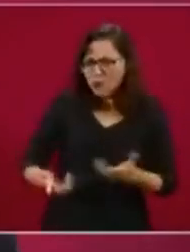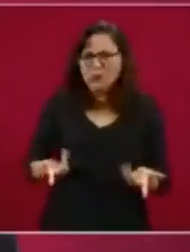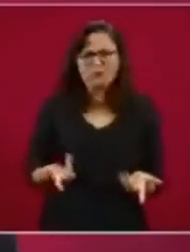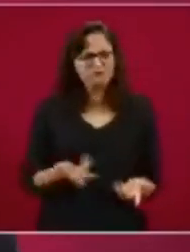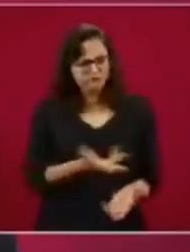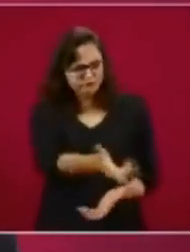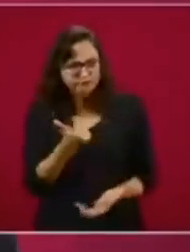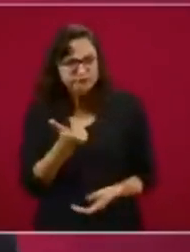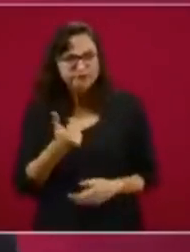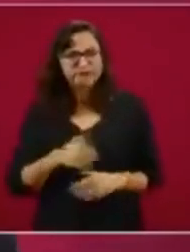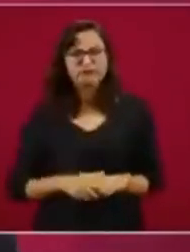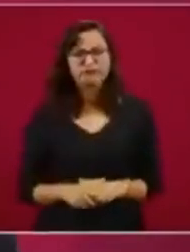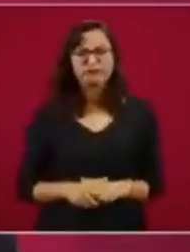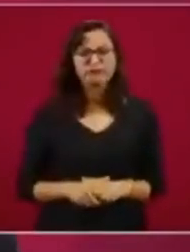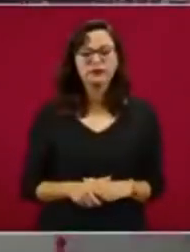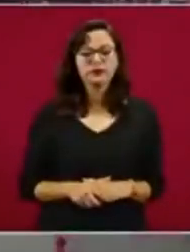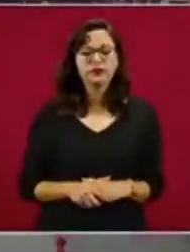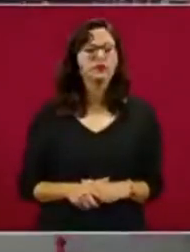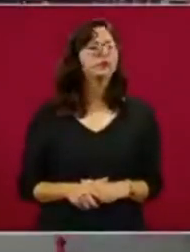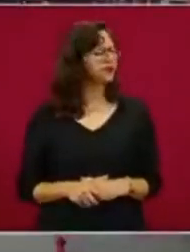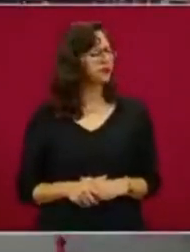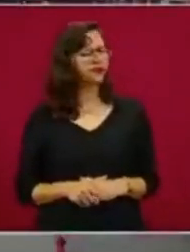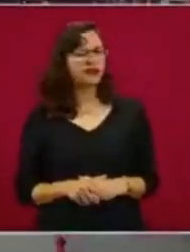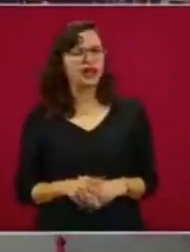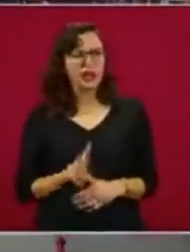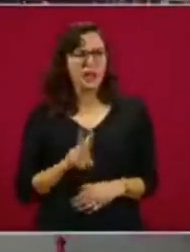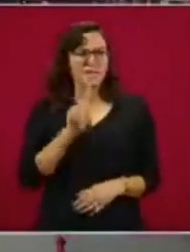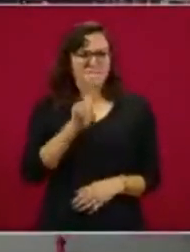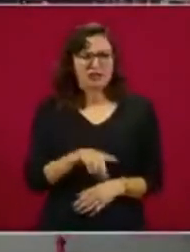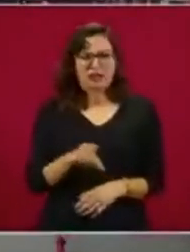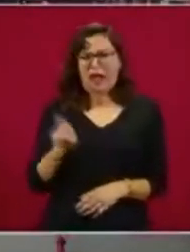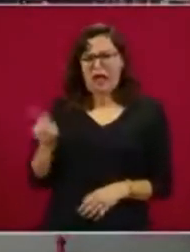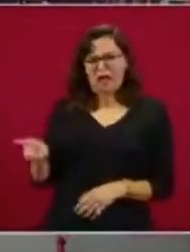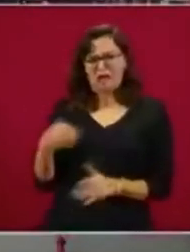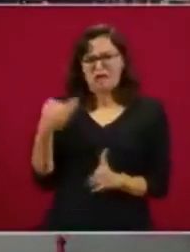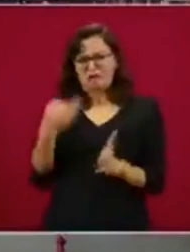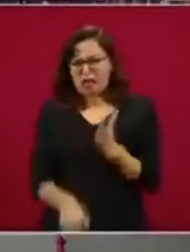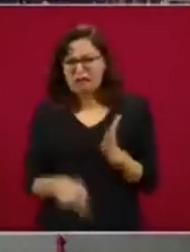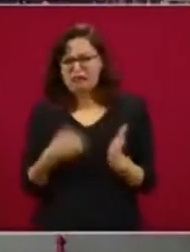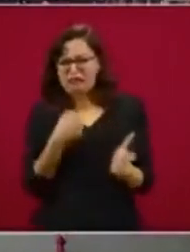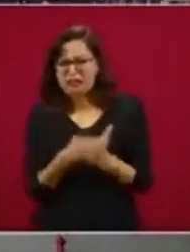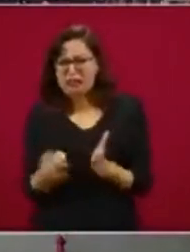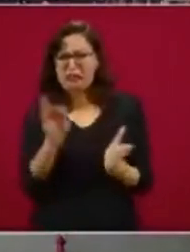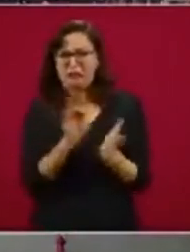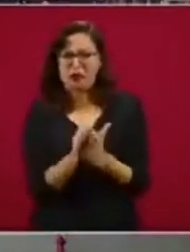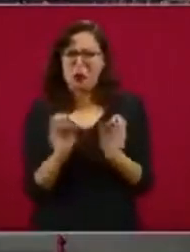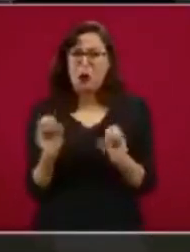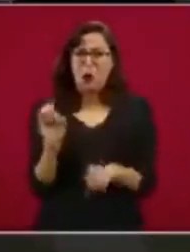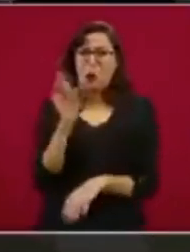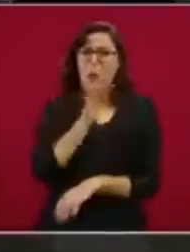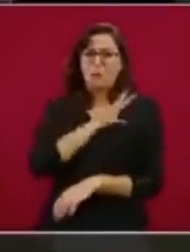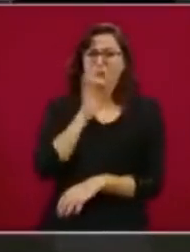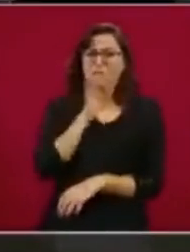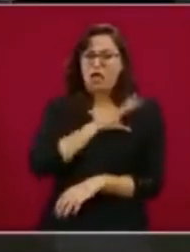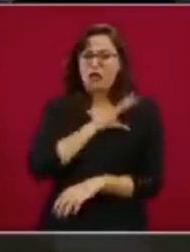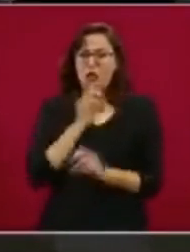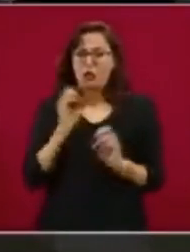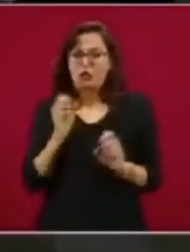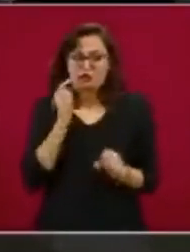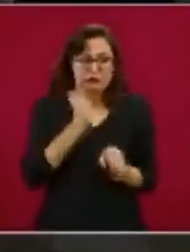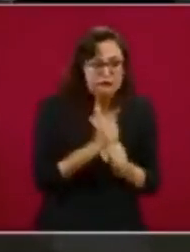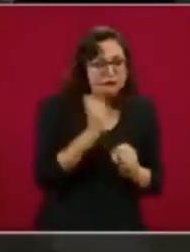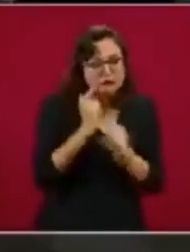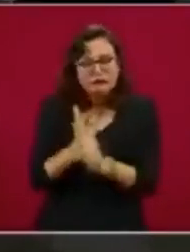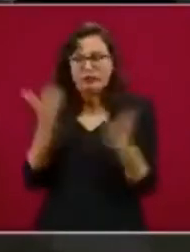Pero ¿fueron falta de ganas o miedo, impotencia ante lo que se estaba… Ah, no, es que las dos cosas,